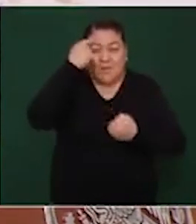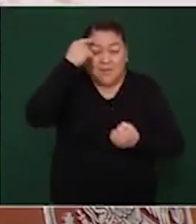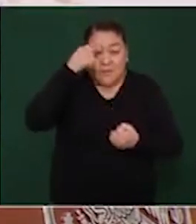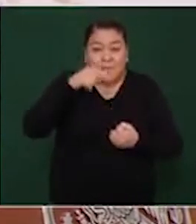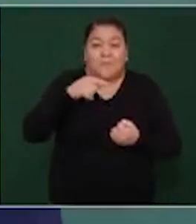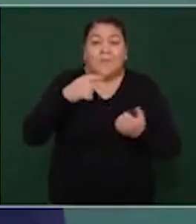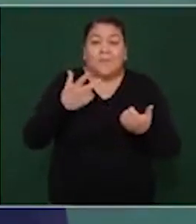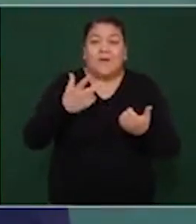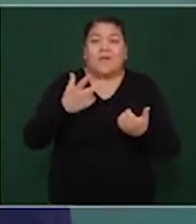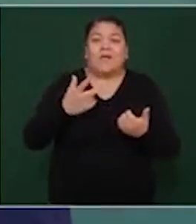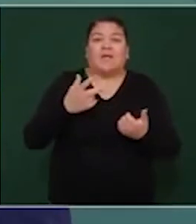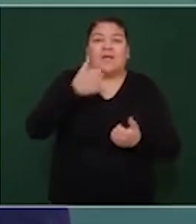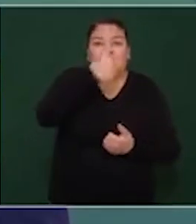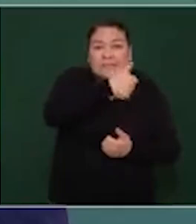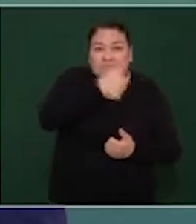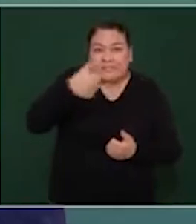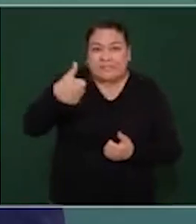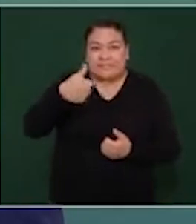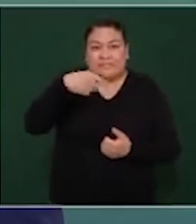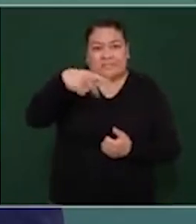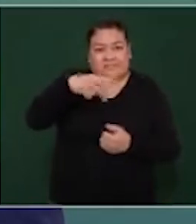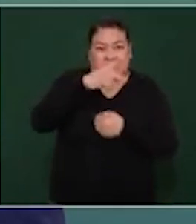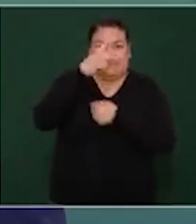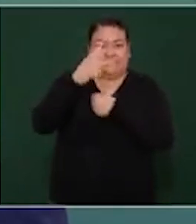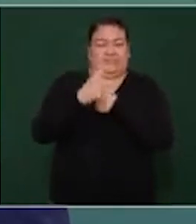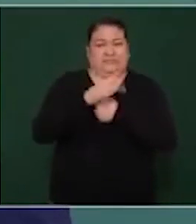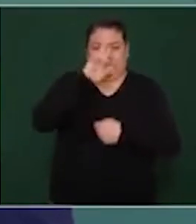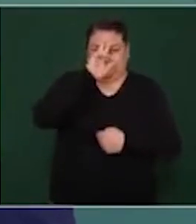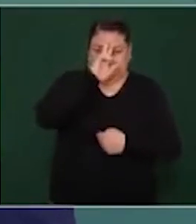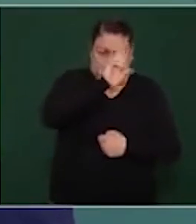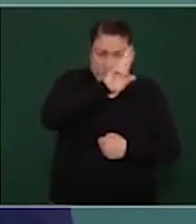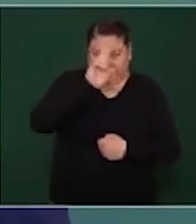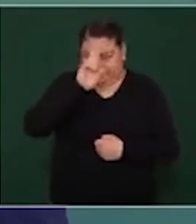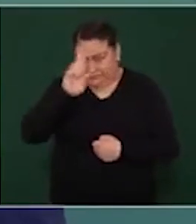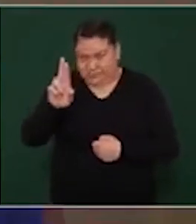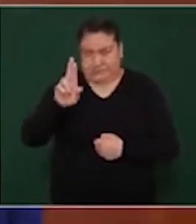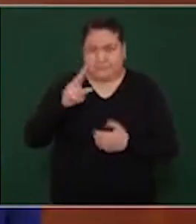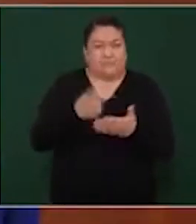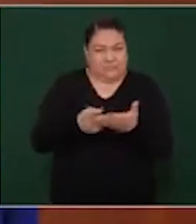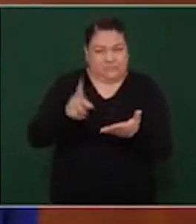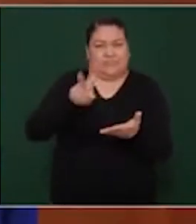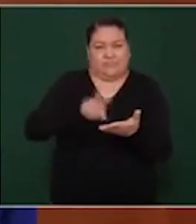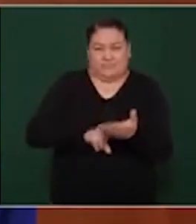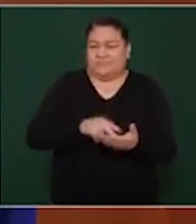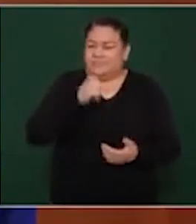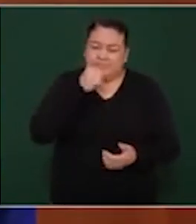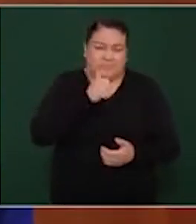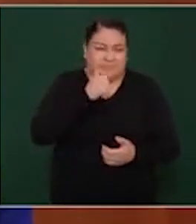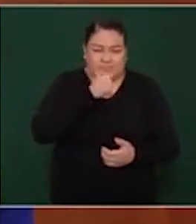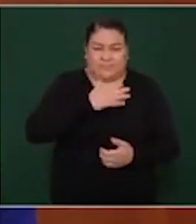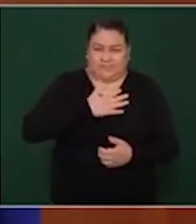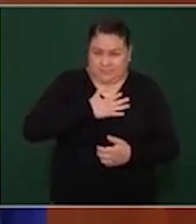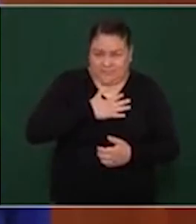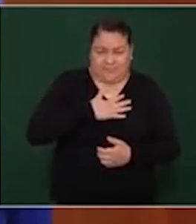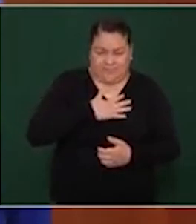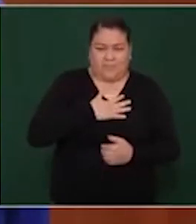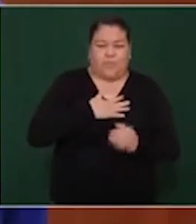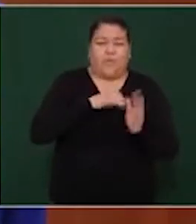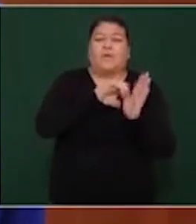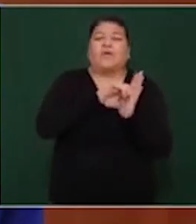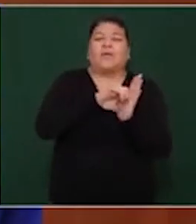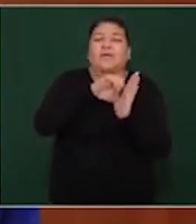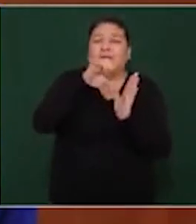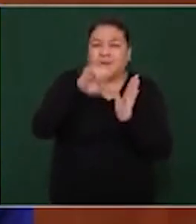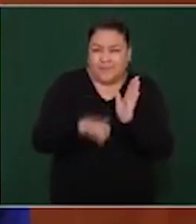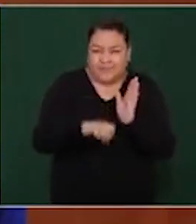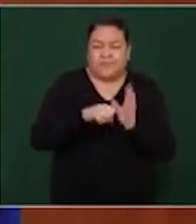soberanías de cada país. Siempre pongo de ejemplo lo